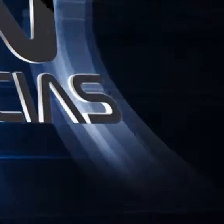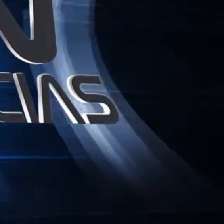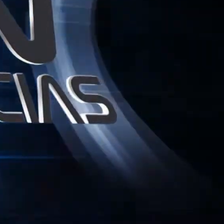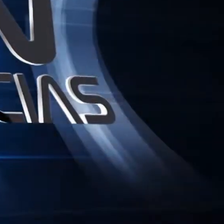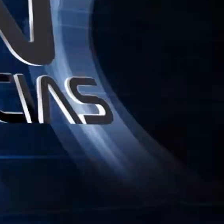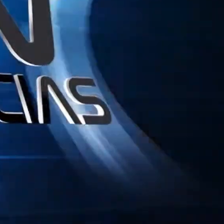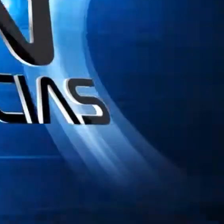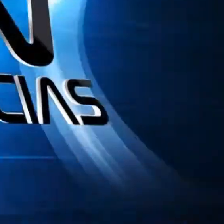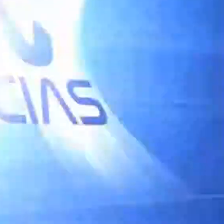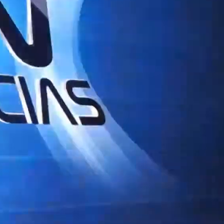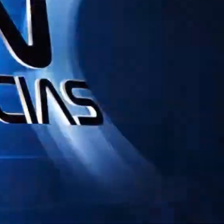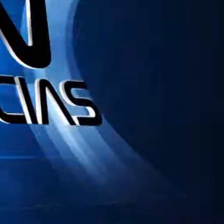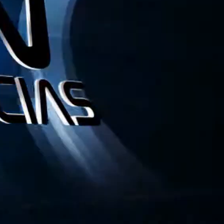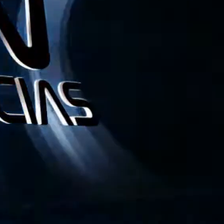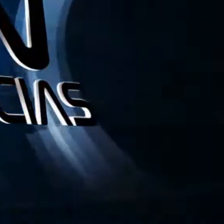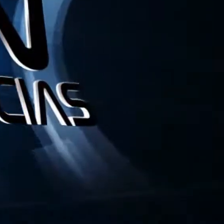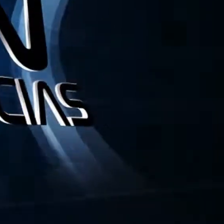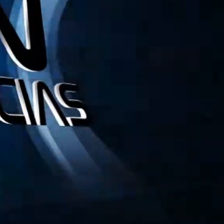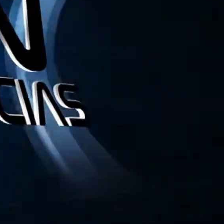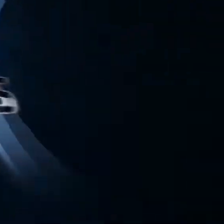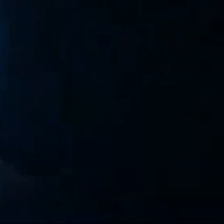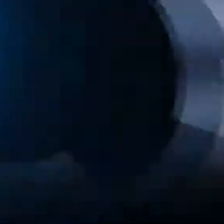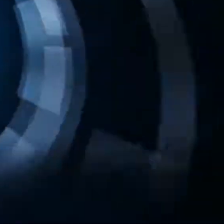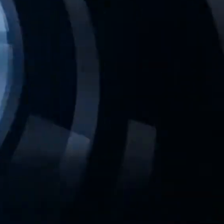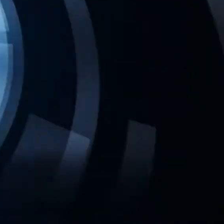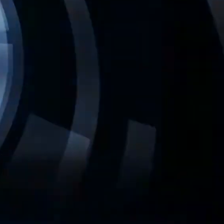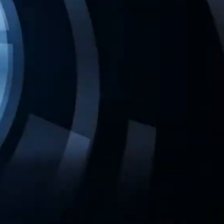¡Gracias! ¡Gracias!